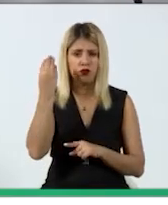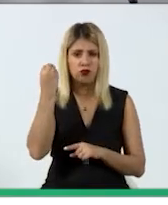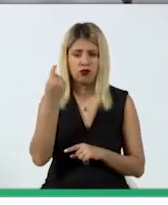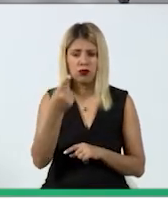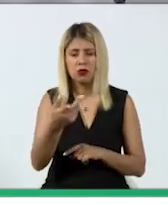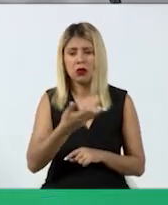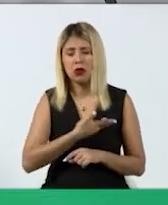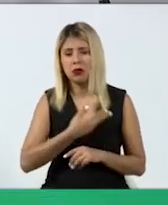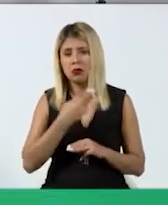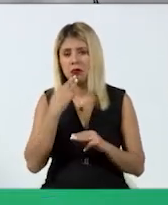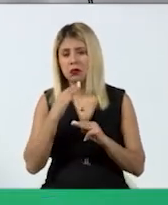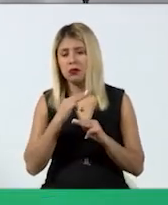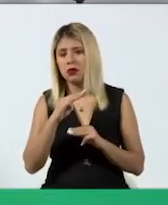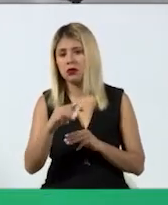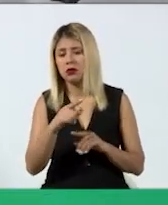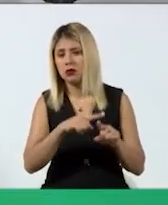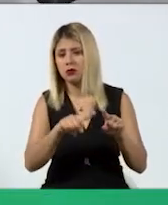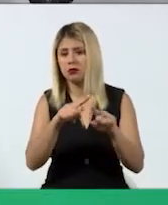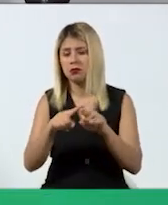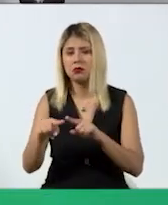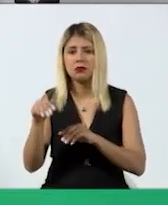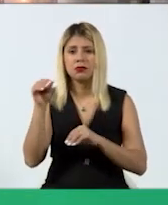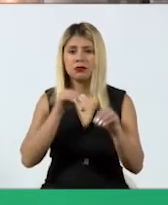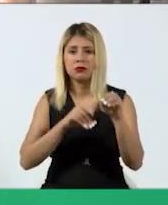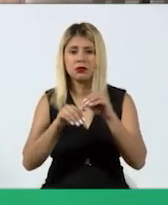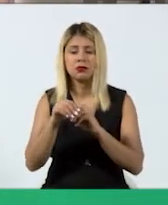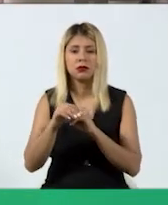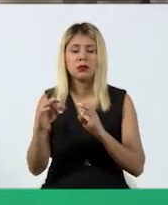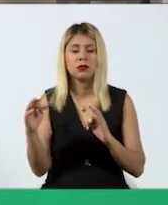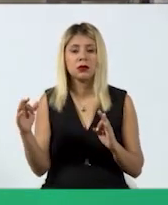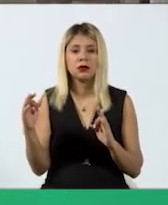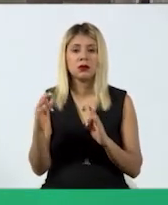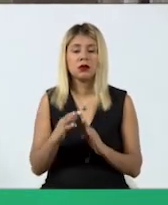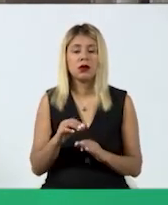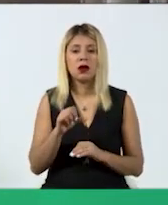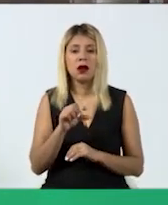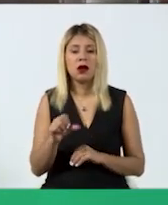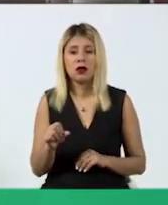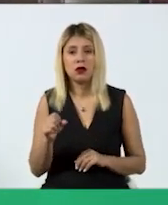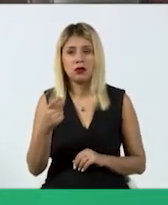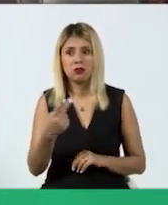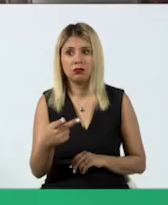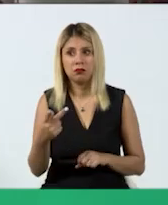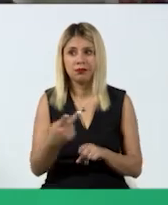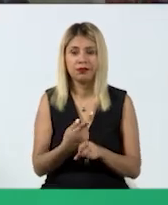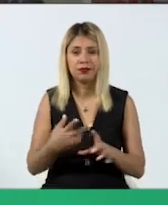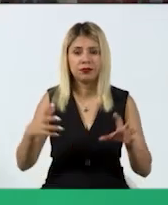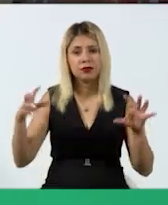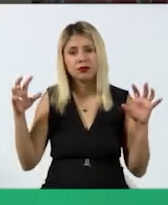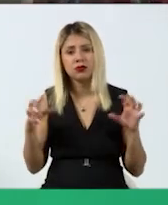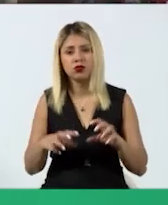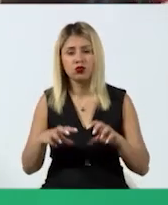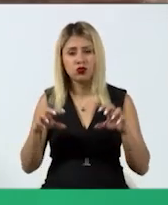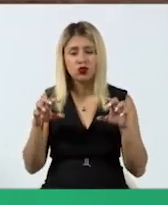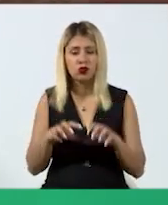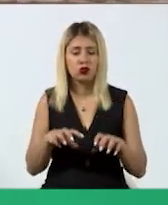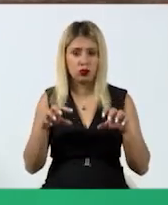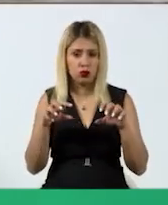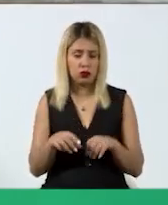mensajes conforme se va desarrollando la cercanía de un evento hidrometeorológico. Prácticamente